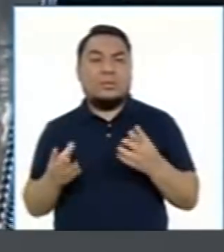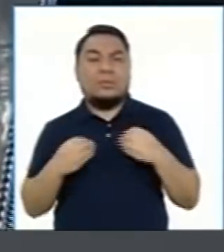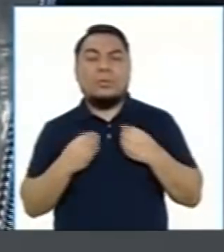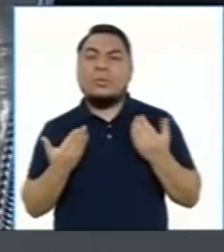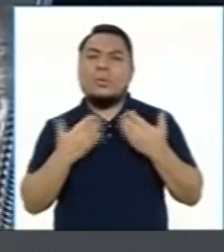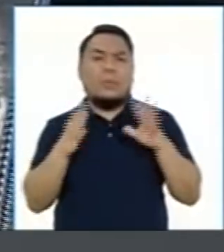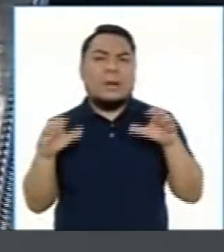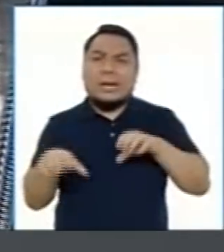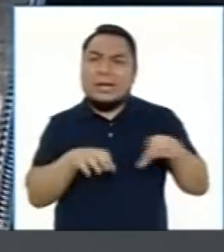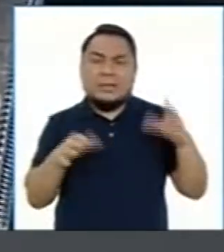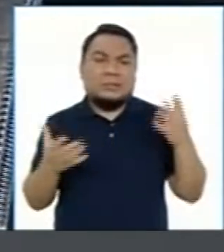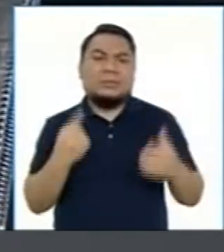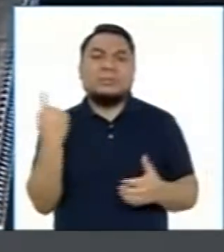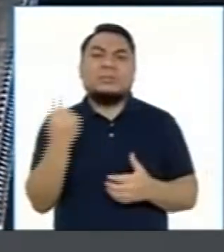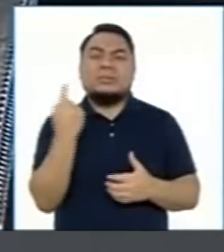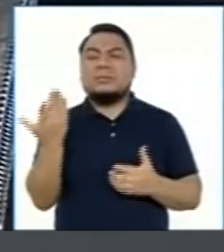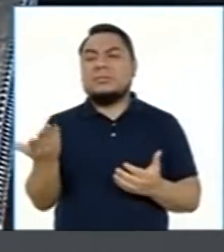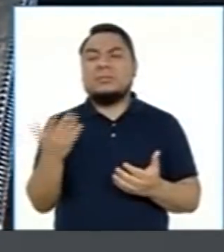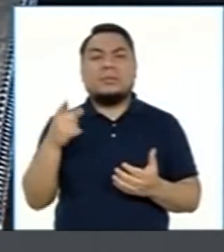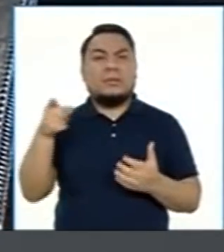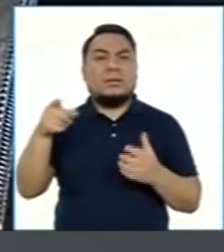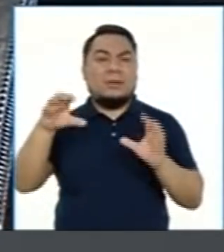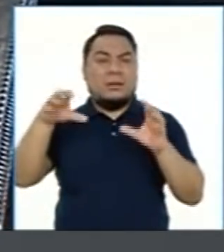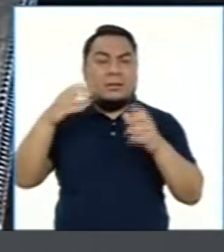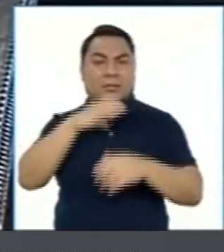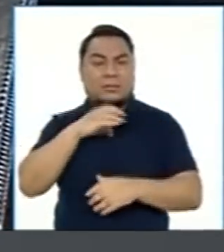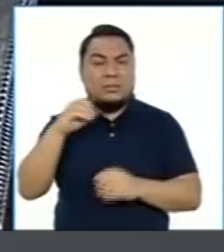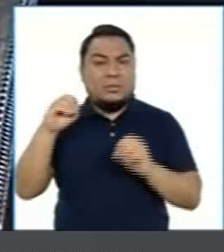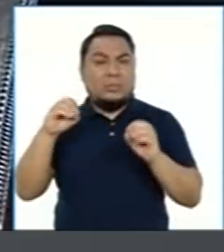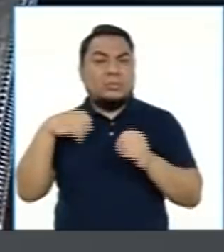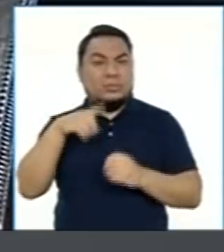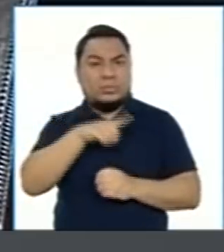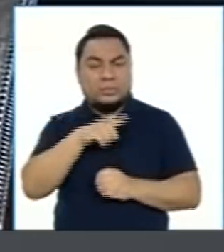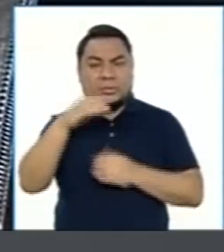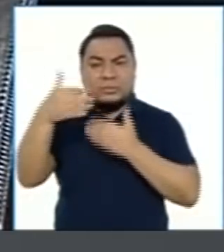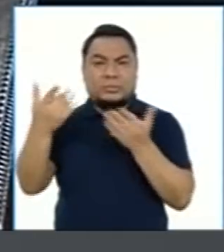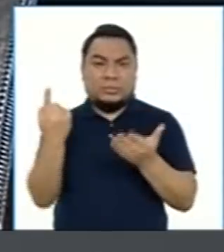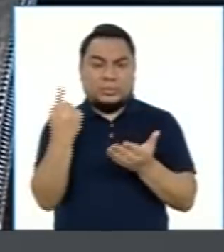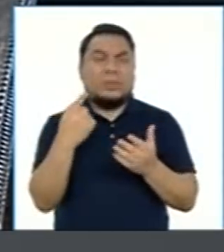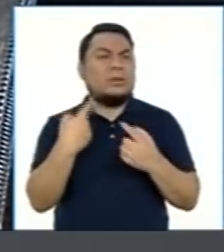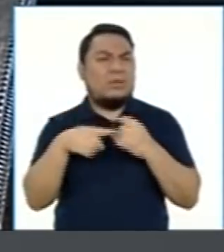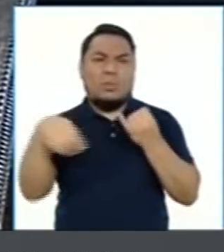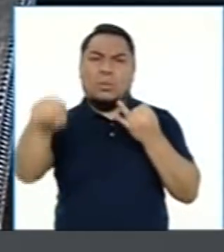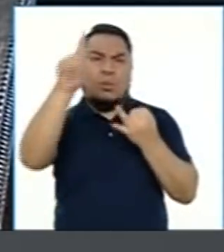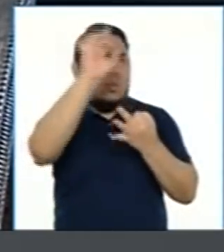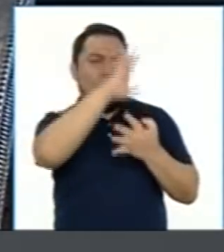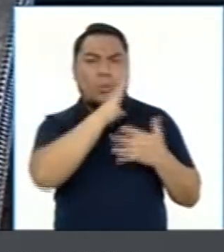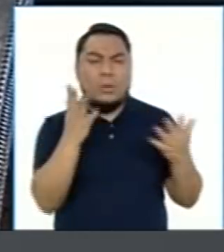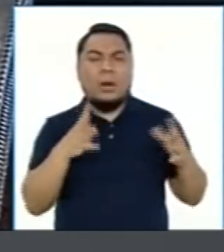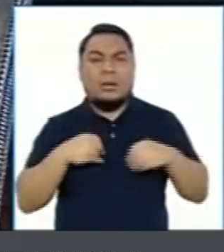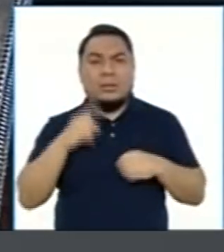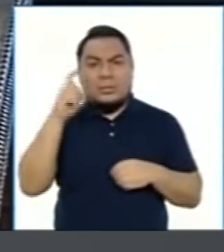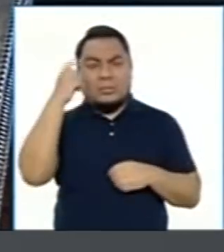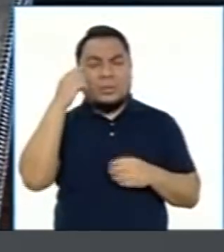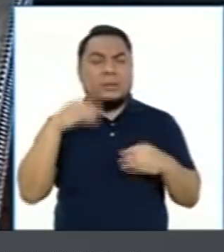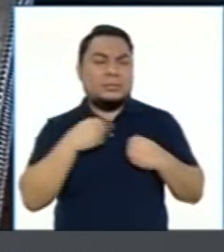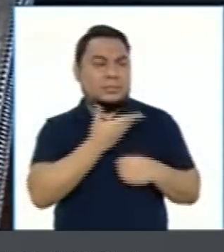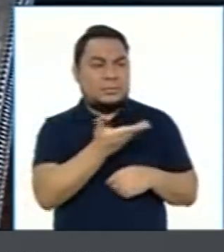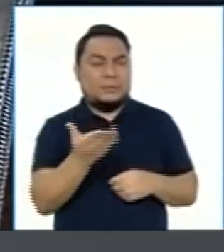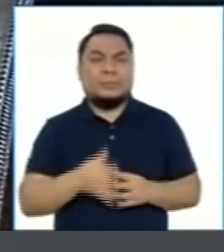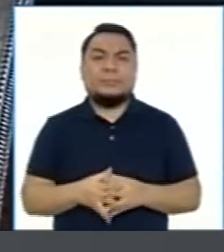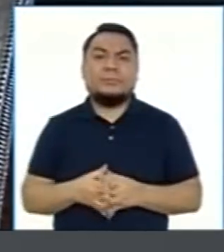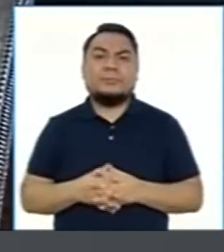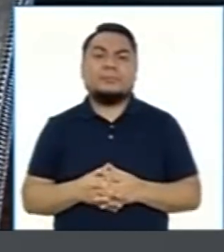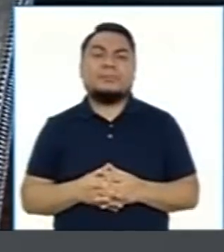cualquier hecho, no solamente el tema de los olivos, sino en general siempre estamos dispuestos a hacerlo, ¿no? Por favor,